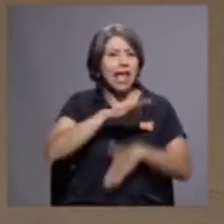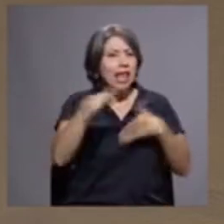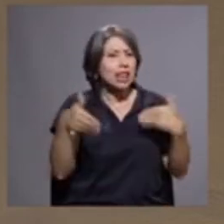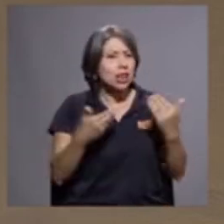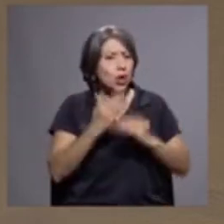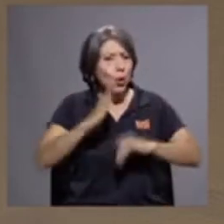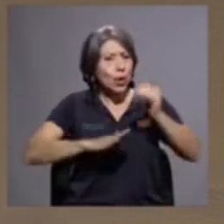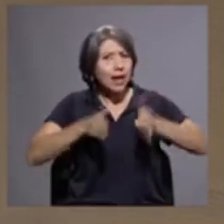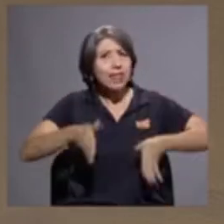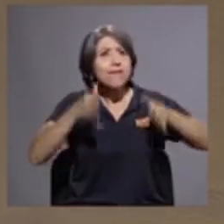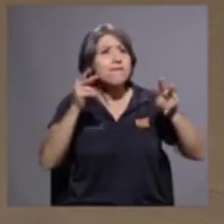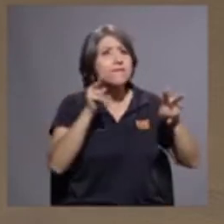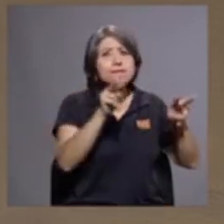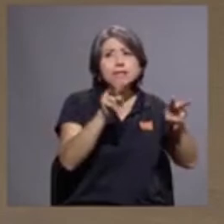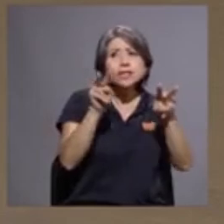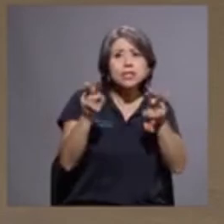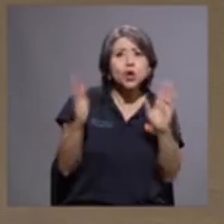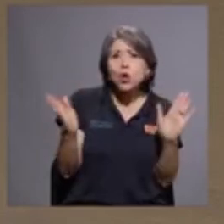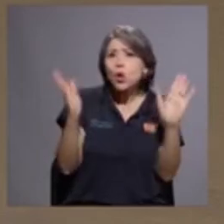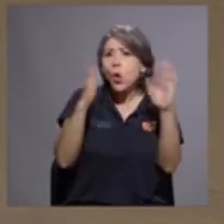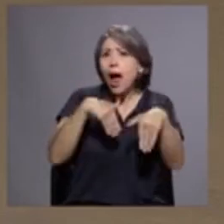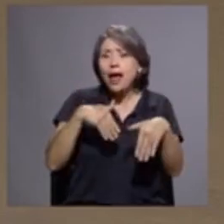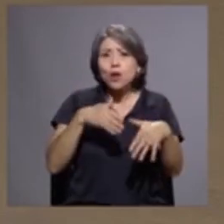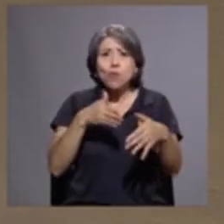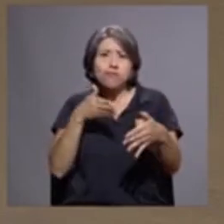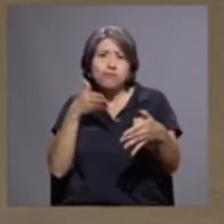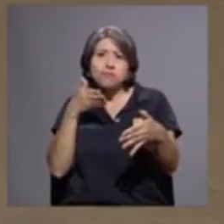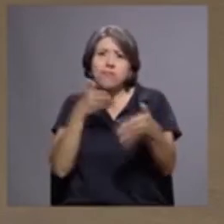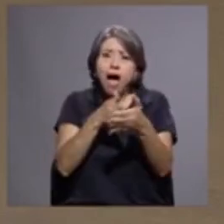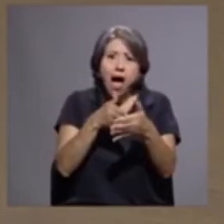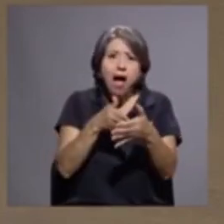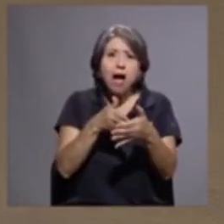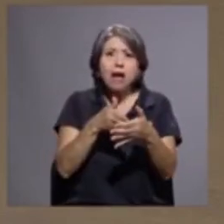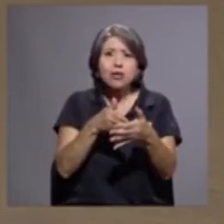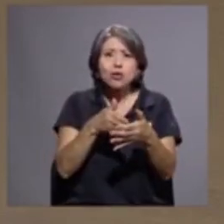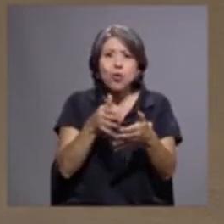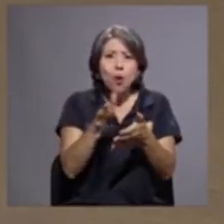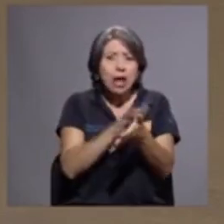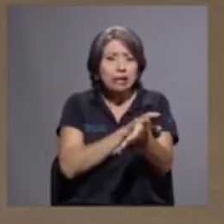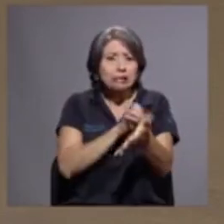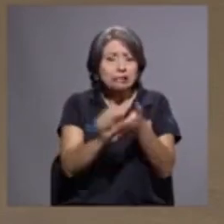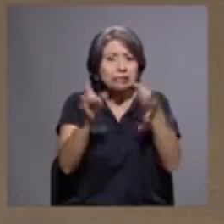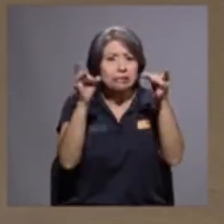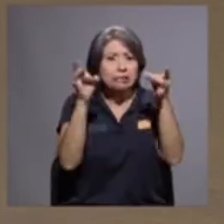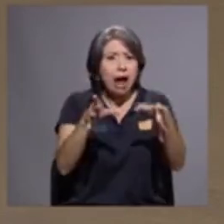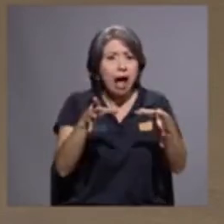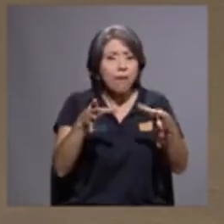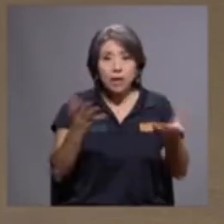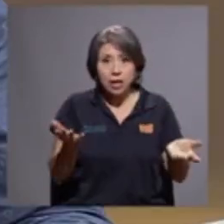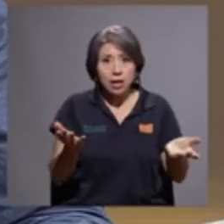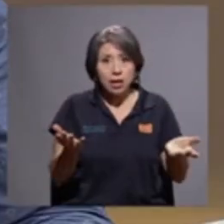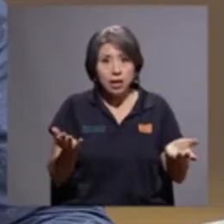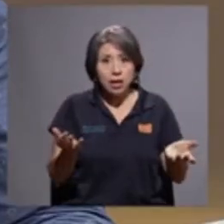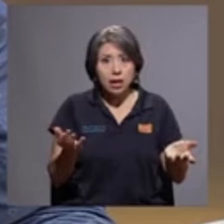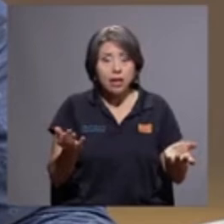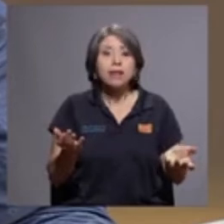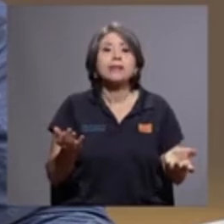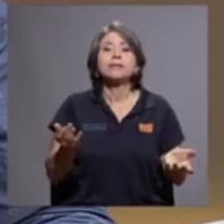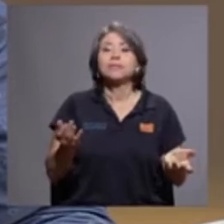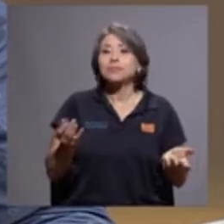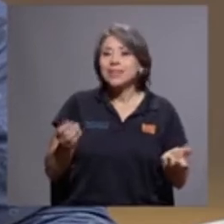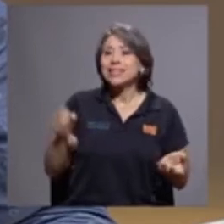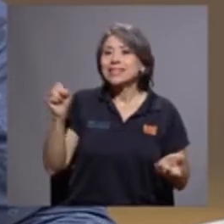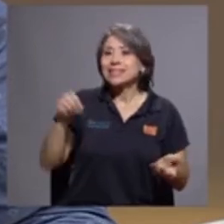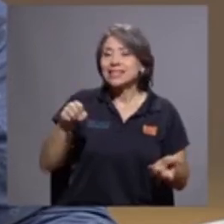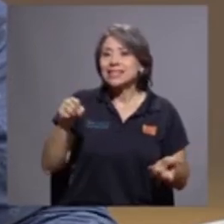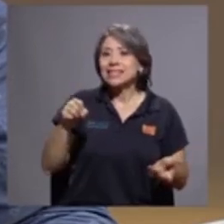ningún, digamos, daño grave a la infraestructura. Sí,